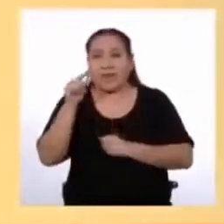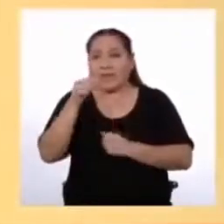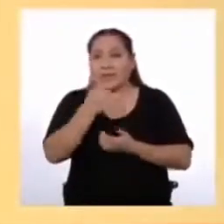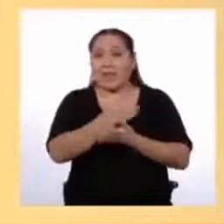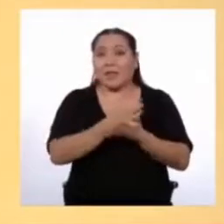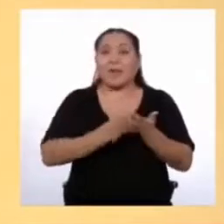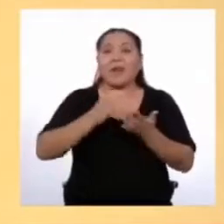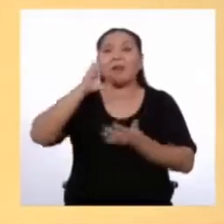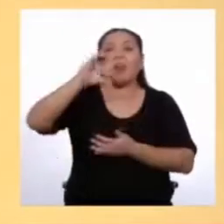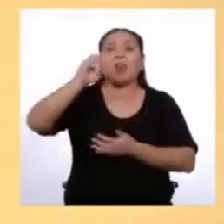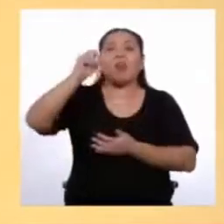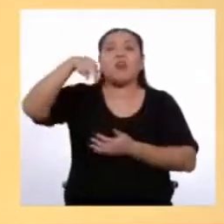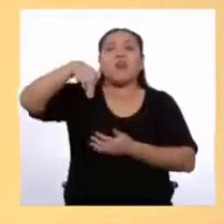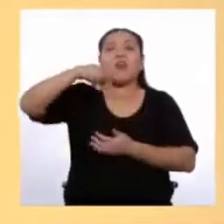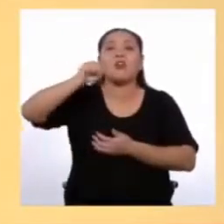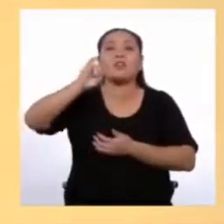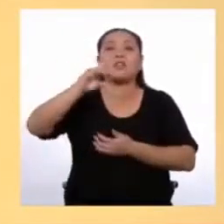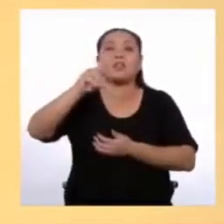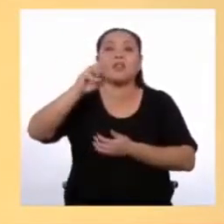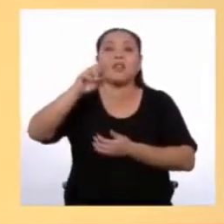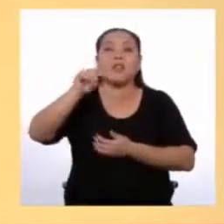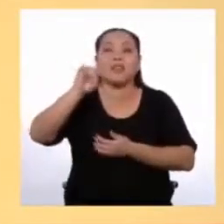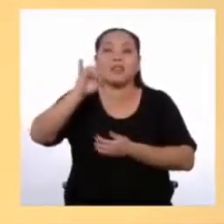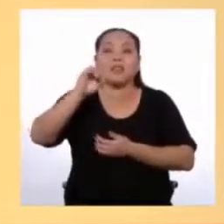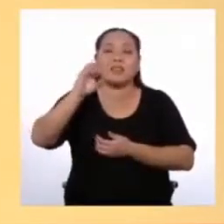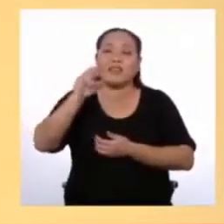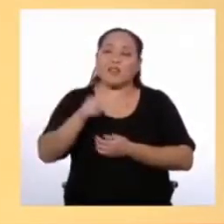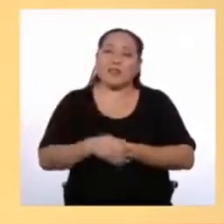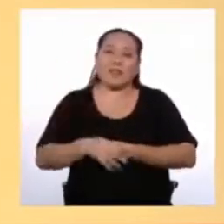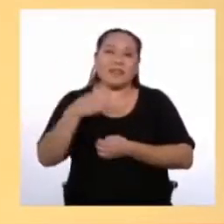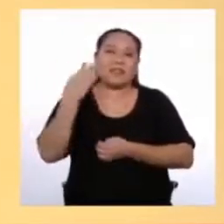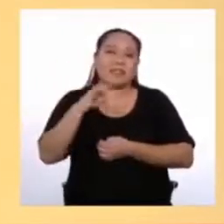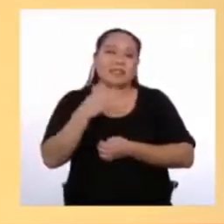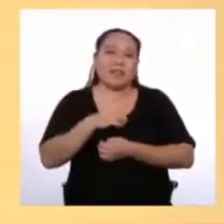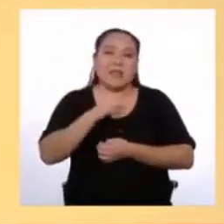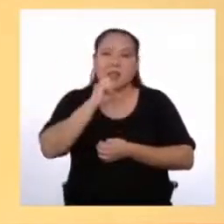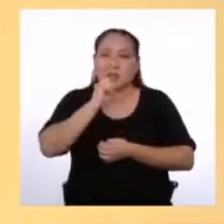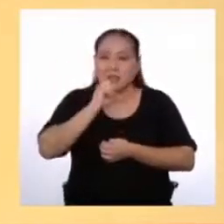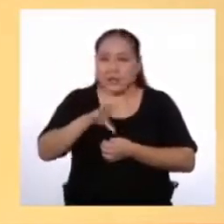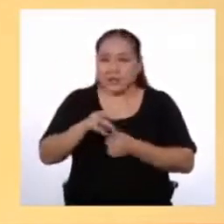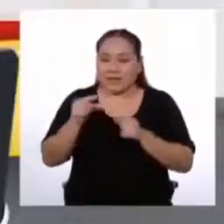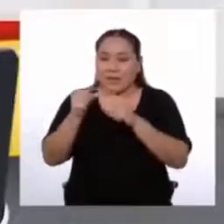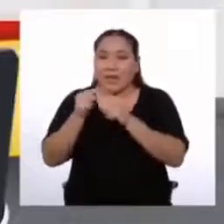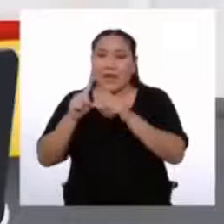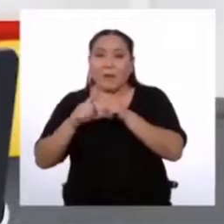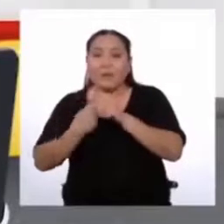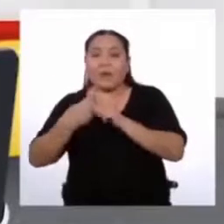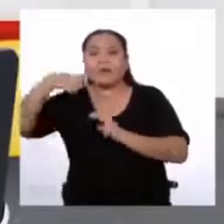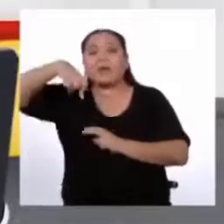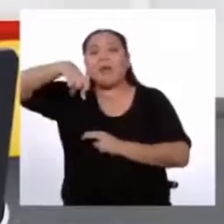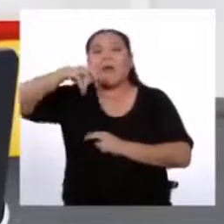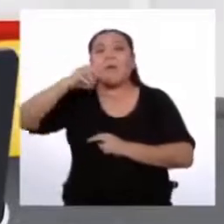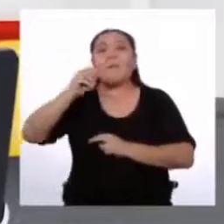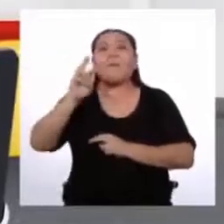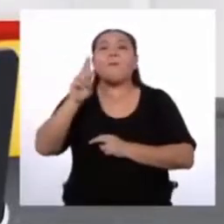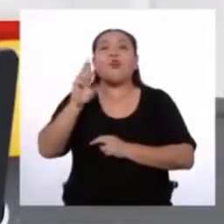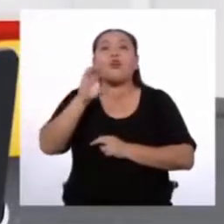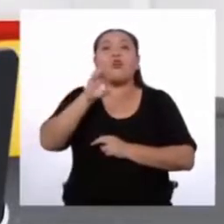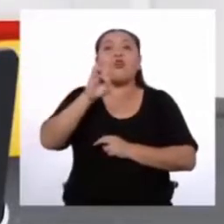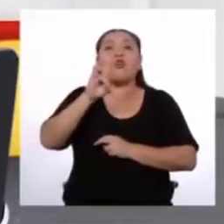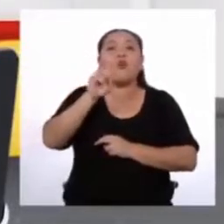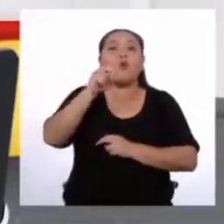considerativa La identificamos porque siempre lleva la frase, por cuanto Muy buen dato